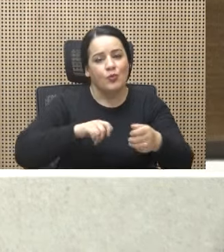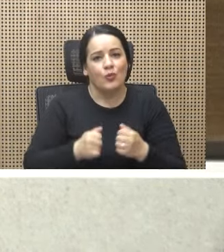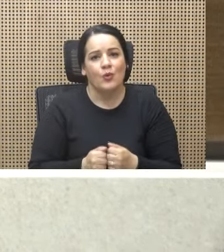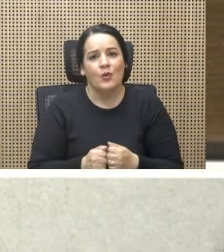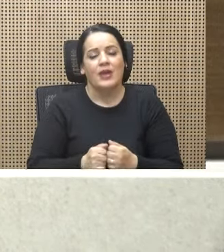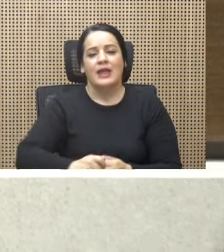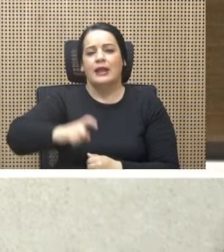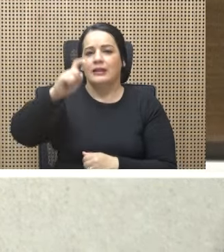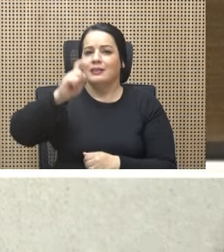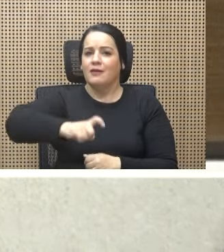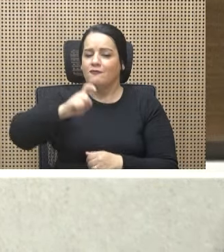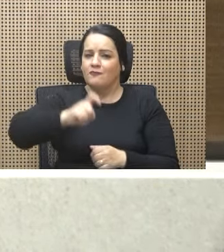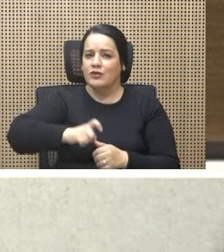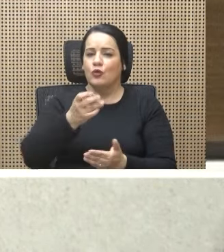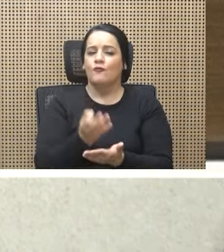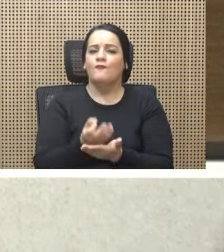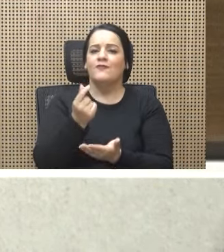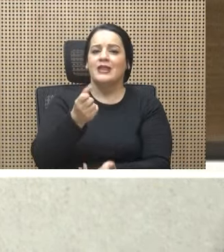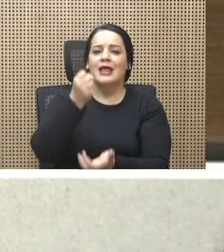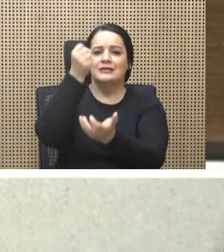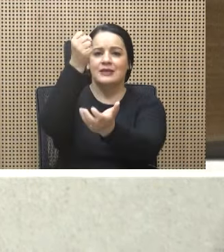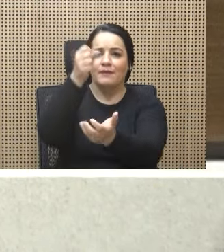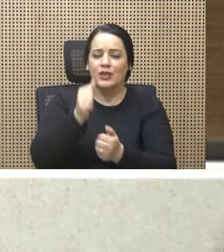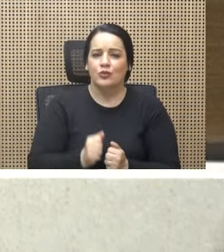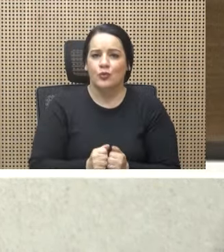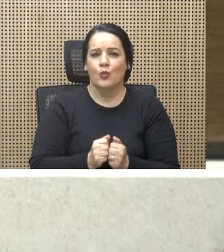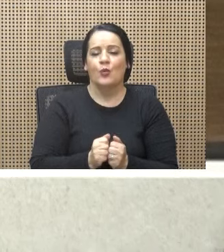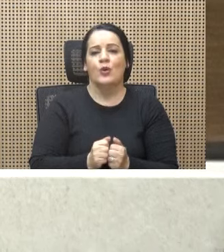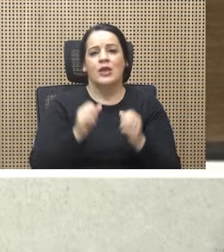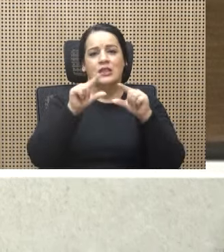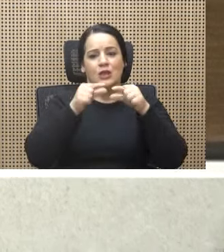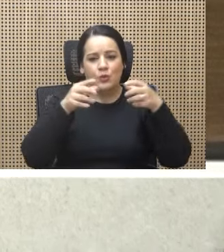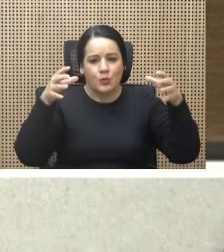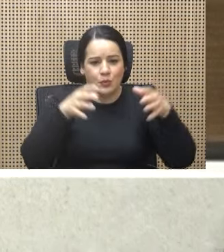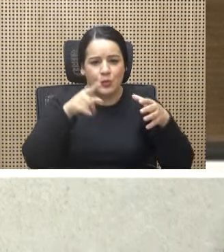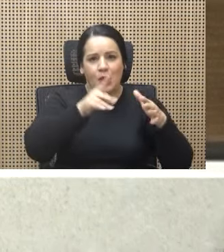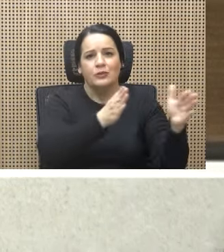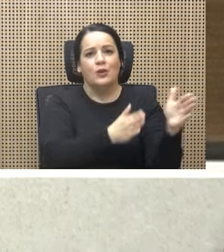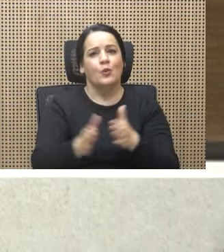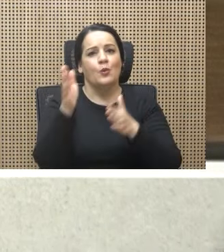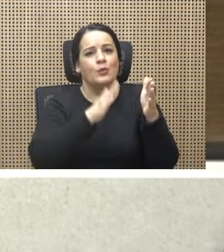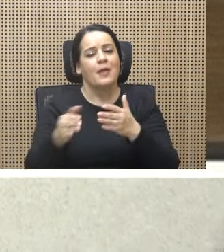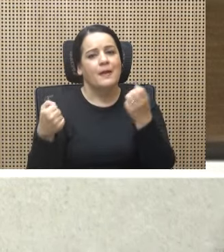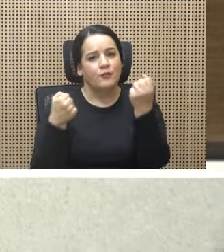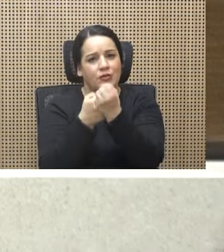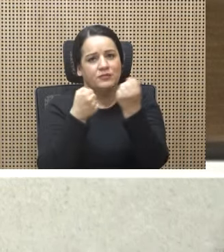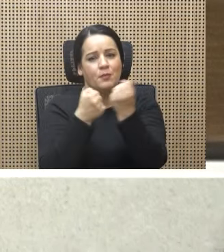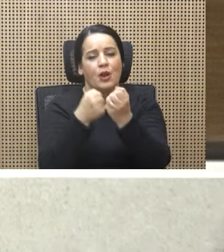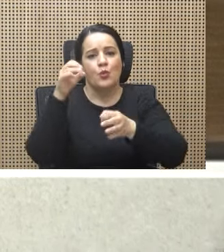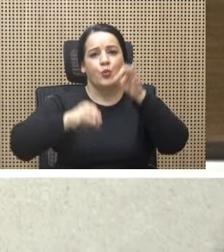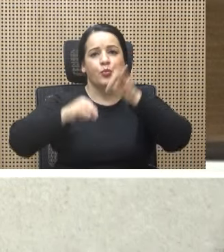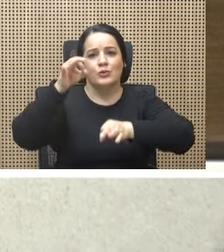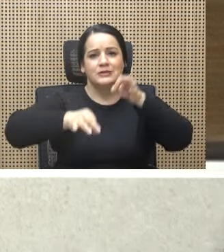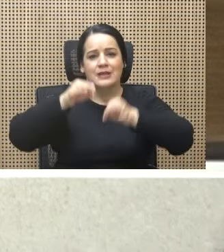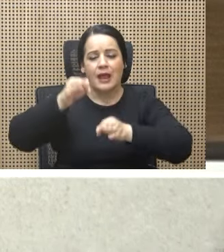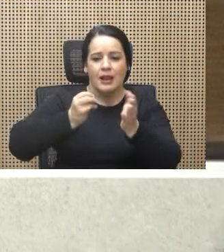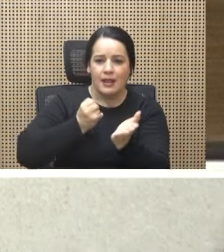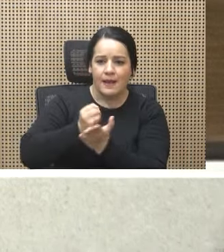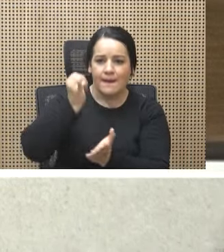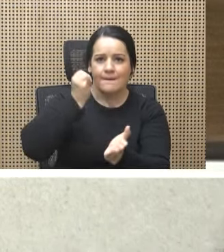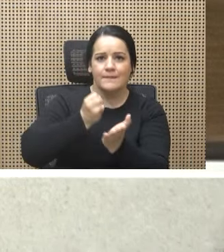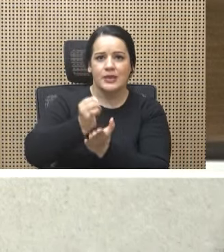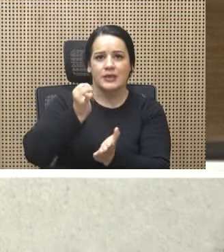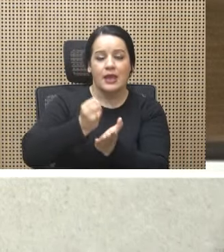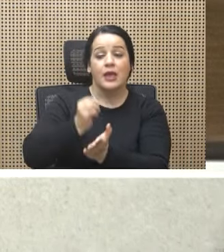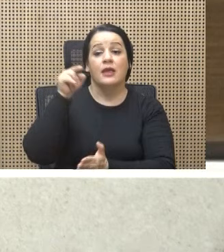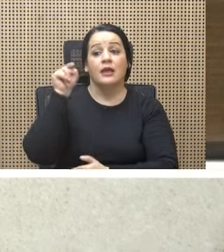financiamiento de las fuerzas del orden y de su respaldo judicial e investigativo son